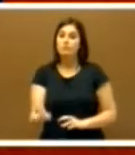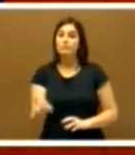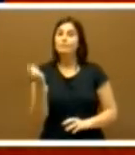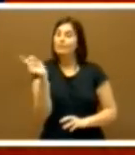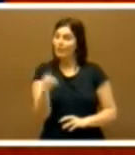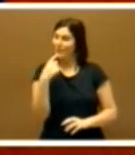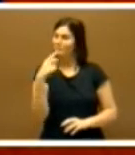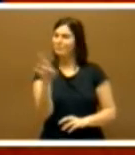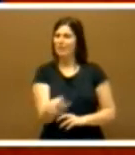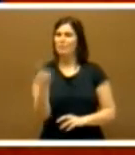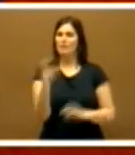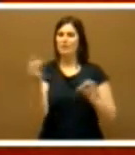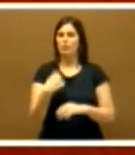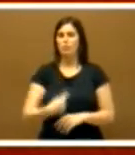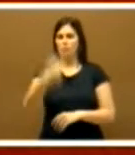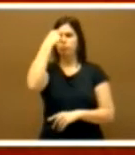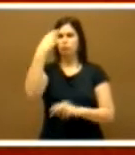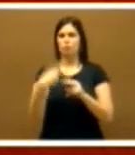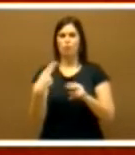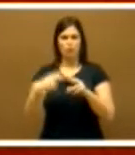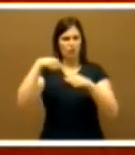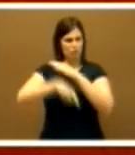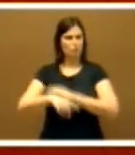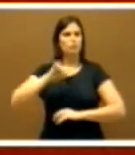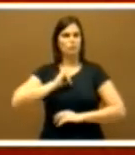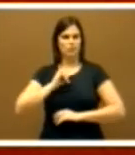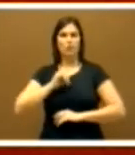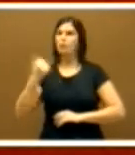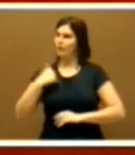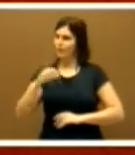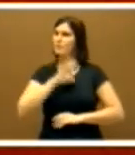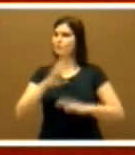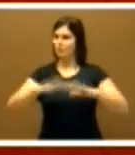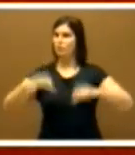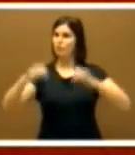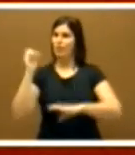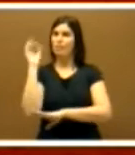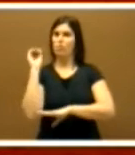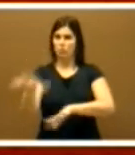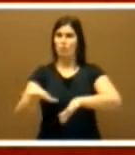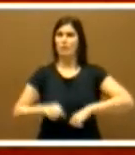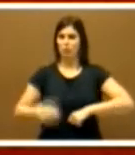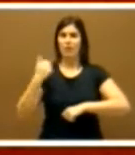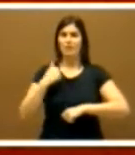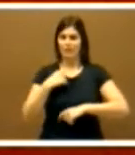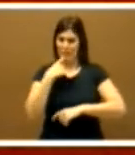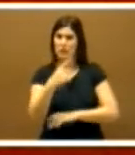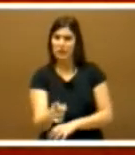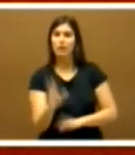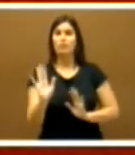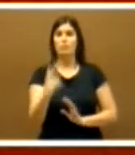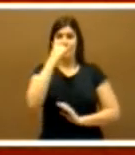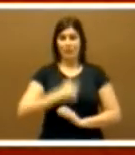convicción política profunda que compartí con sus señorías en el discurso de investidura, más como